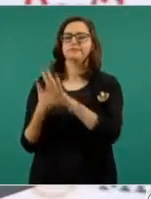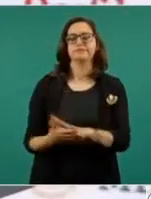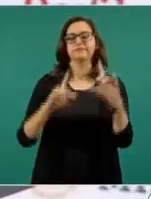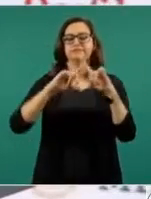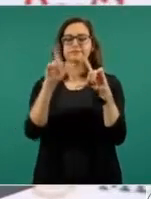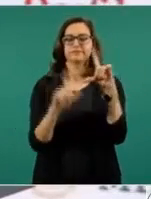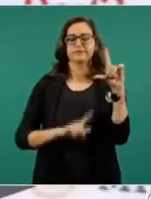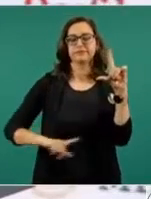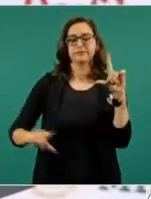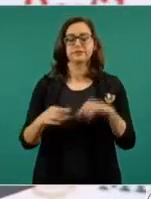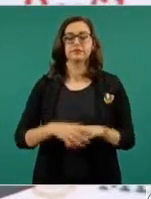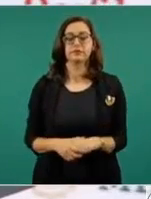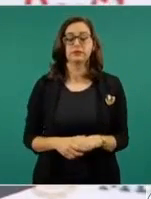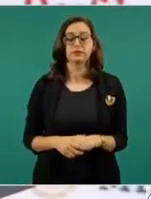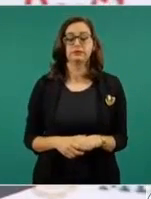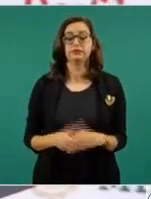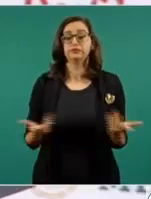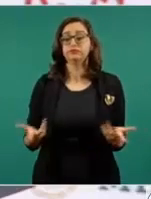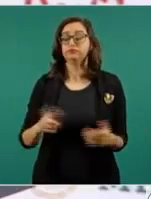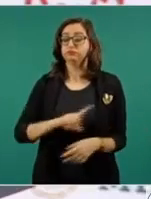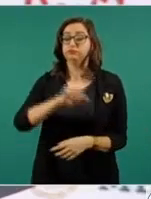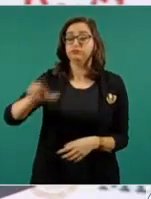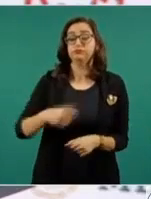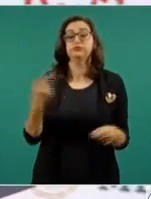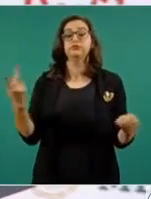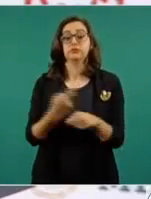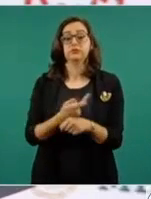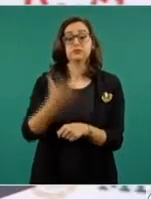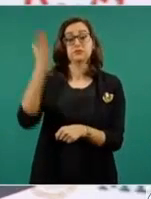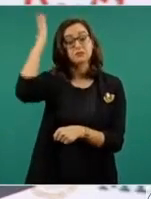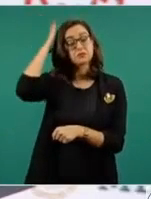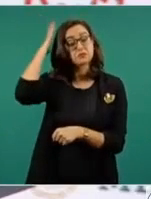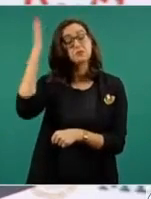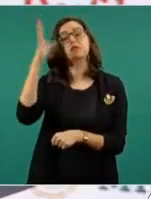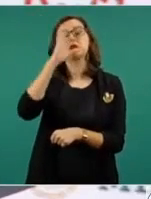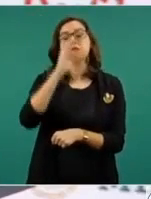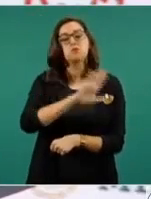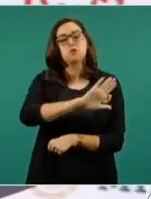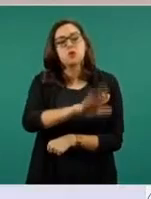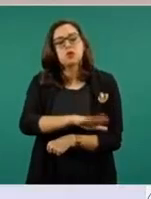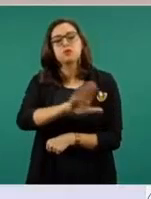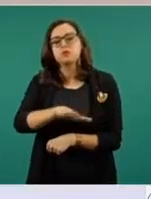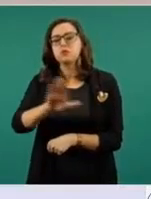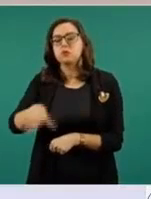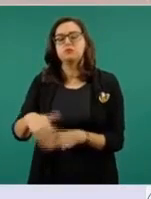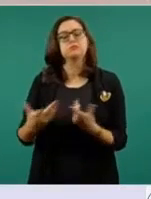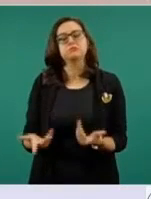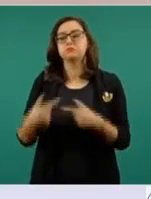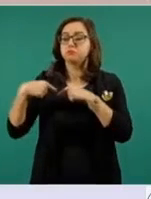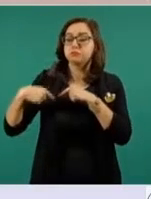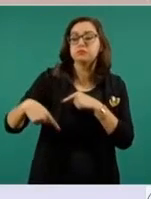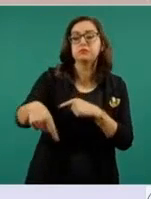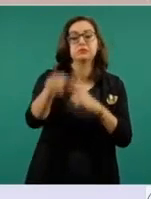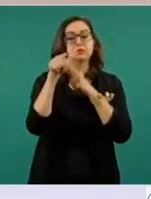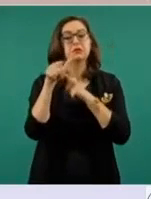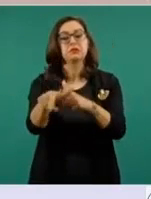A la muerte de los iniciadores de ese movimiento se convertiría en una lucha de 11 años en lo que hubo